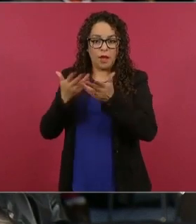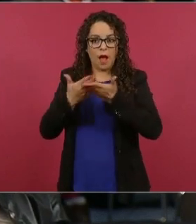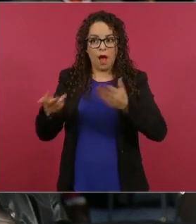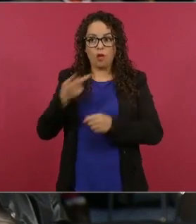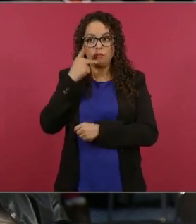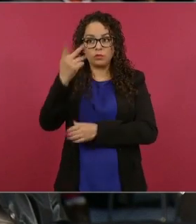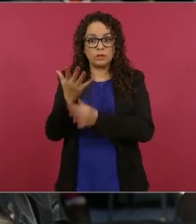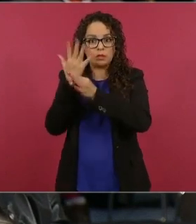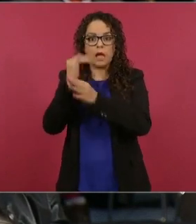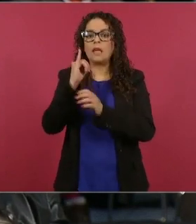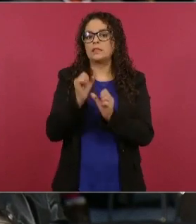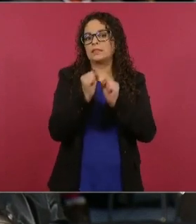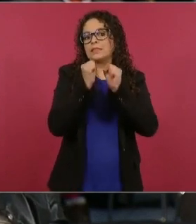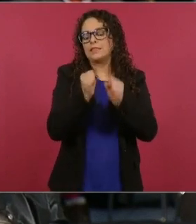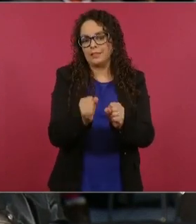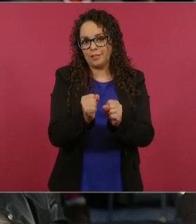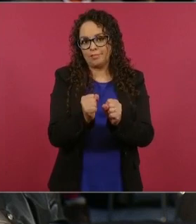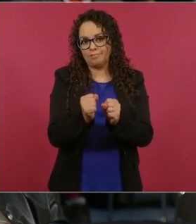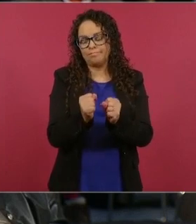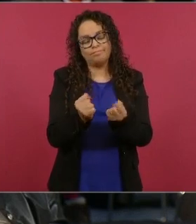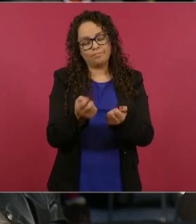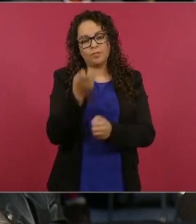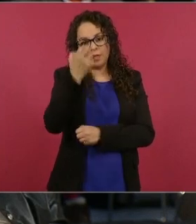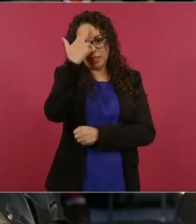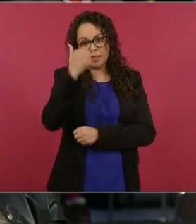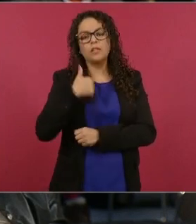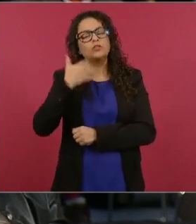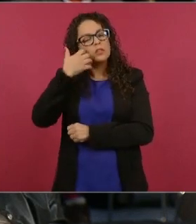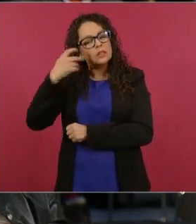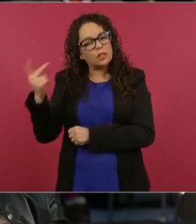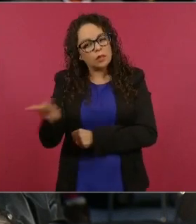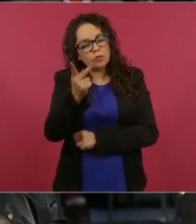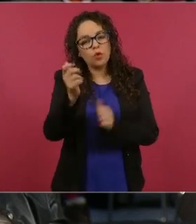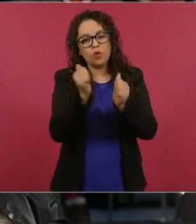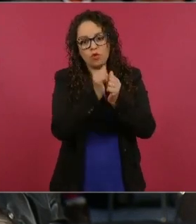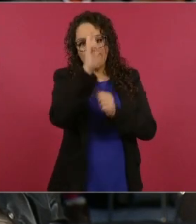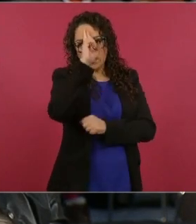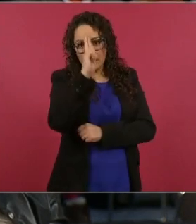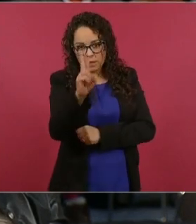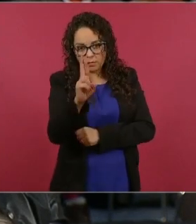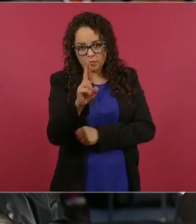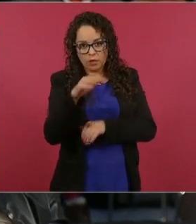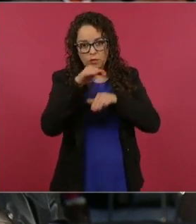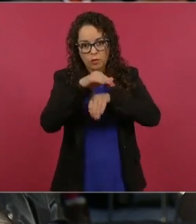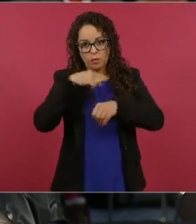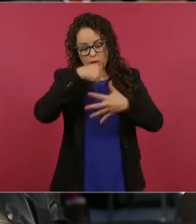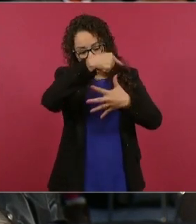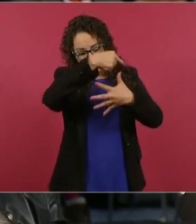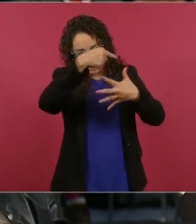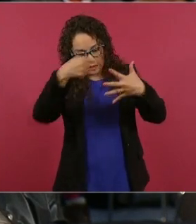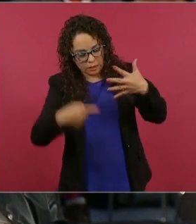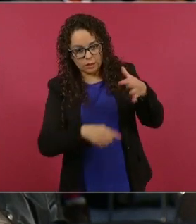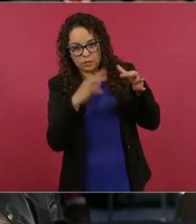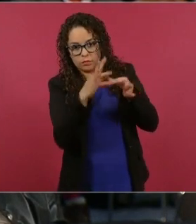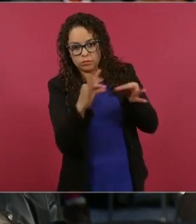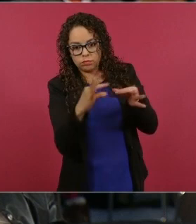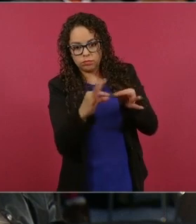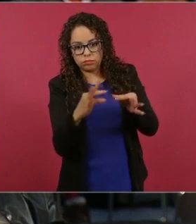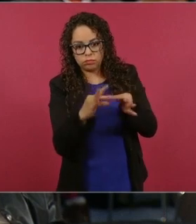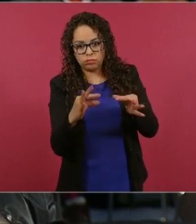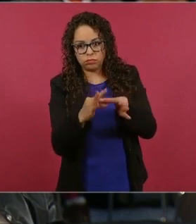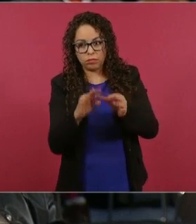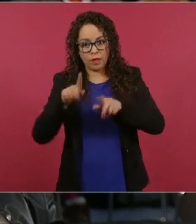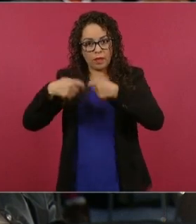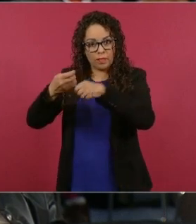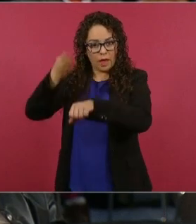por esa razón le pregunto respetuosamente señor presidente ¿habrá acciones legales contra los inversores de CATEM